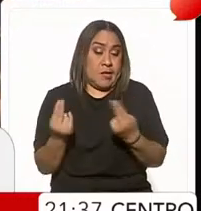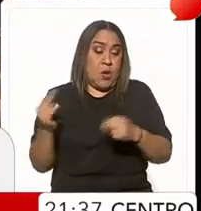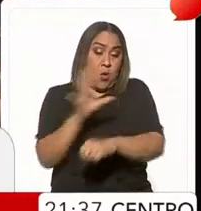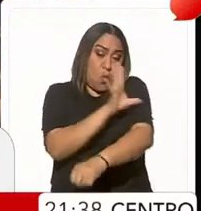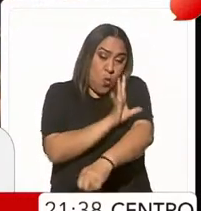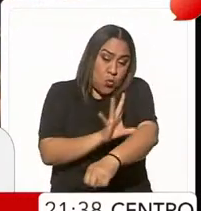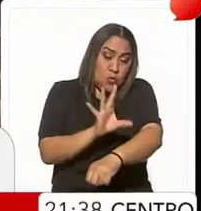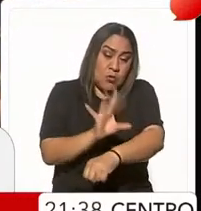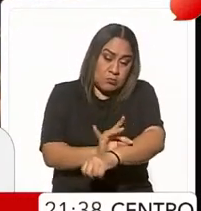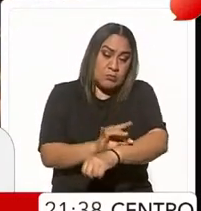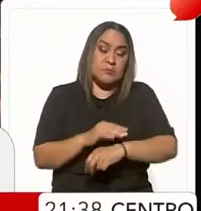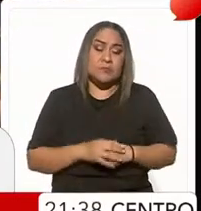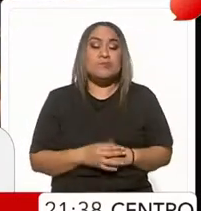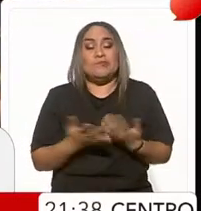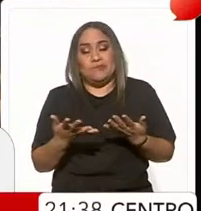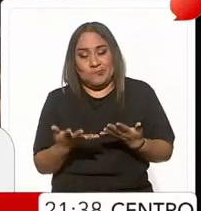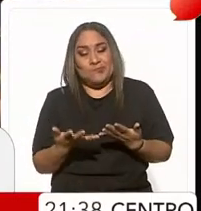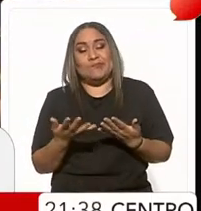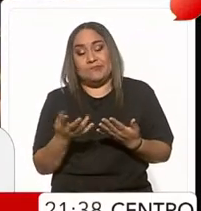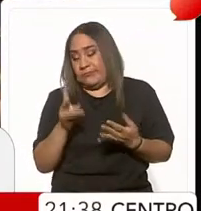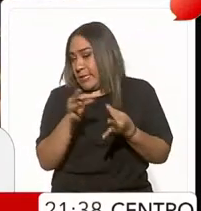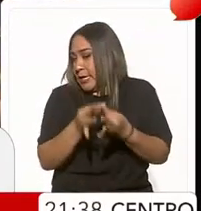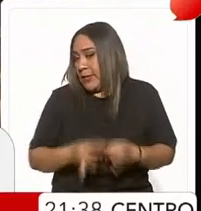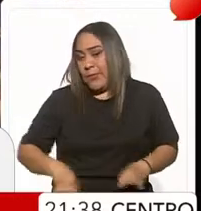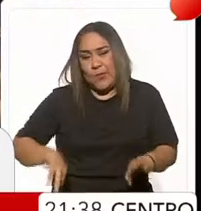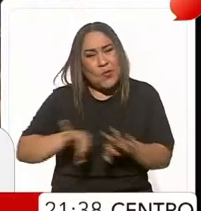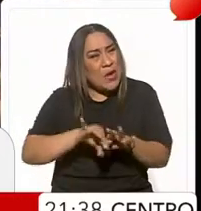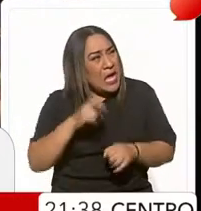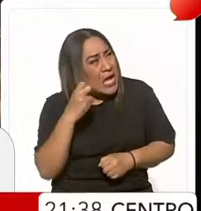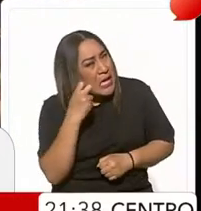mejor no es suficiente, pero es indispensable